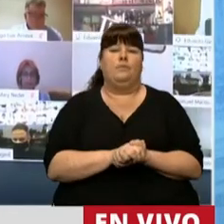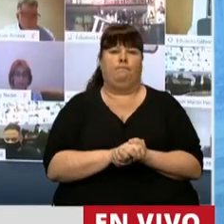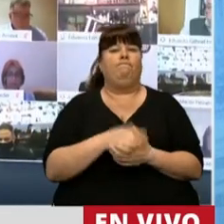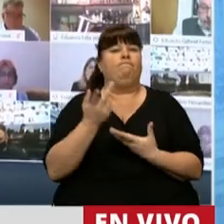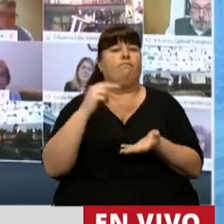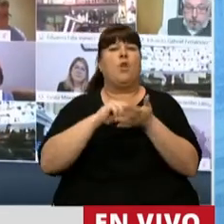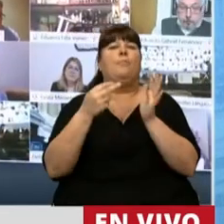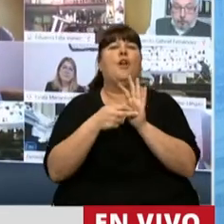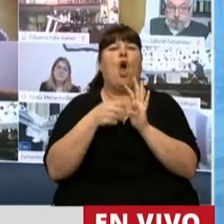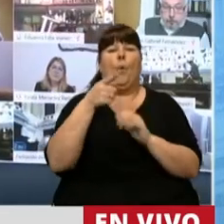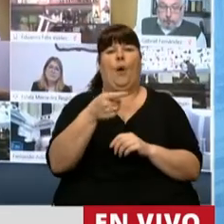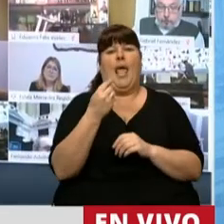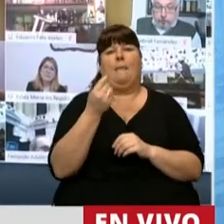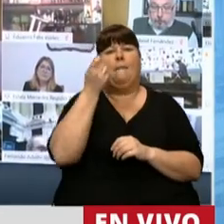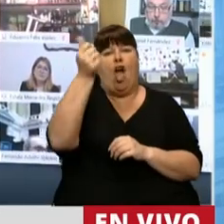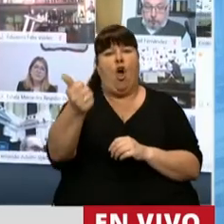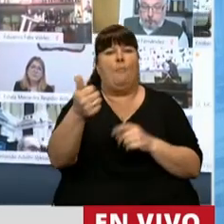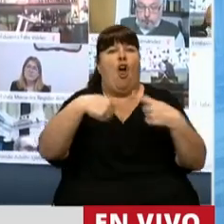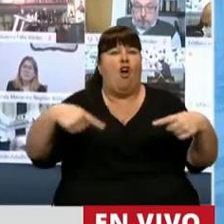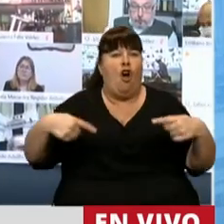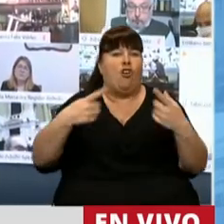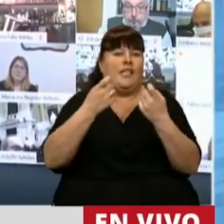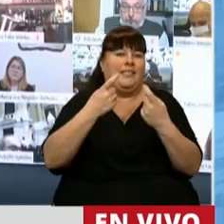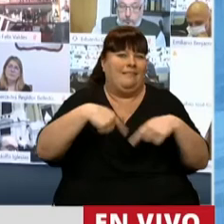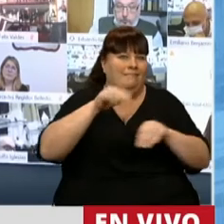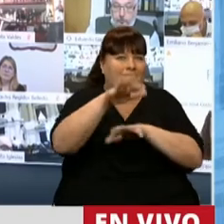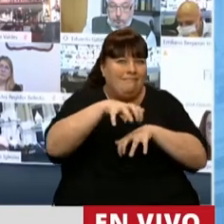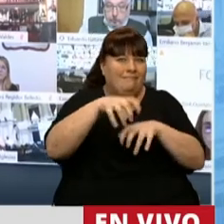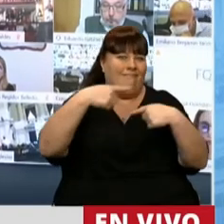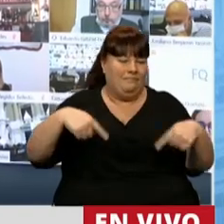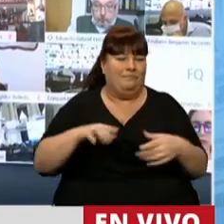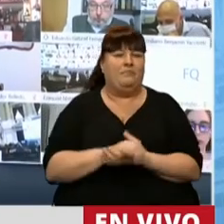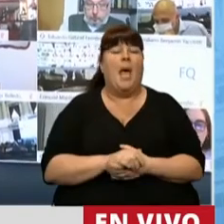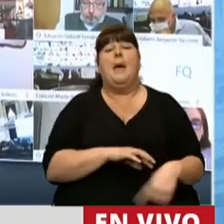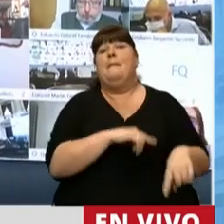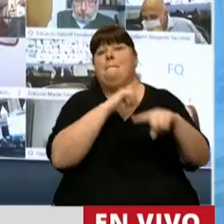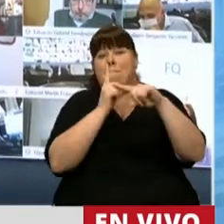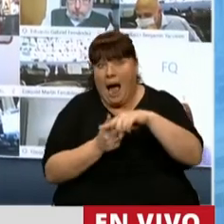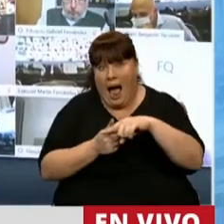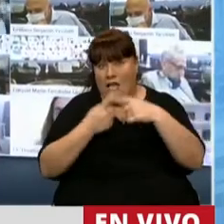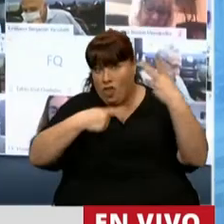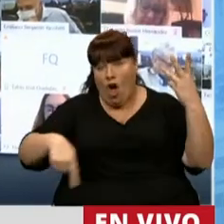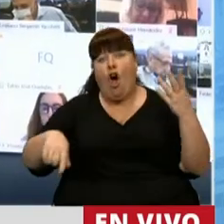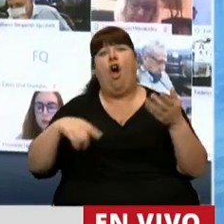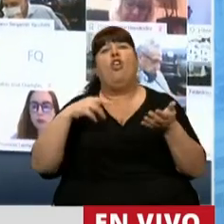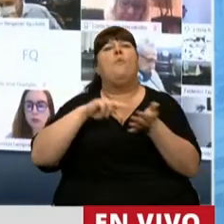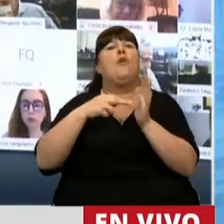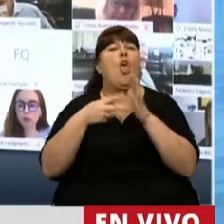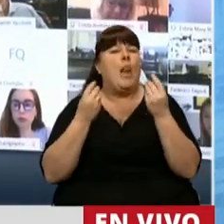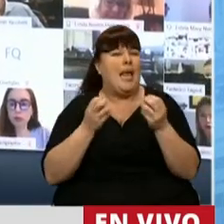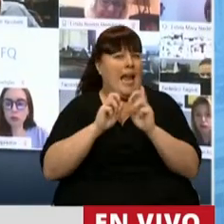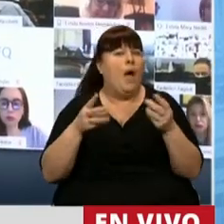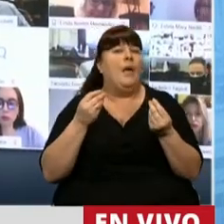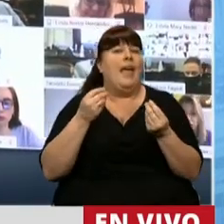dificultades para comprar materias primas, insumos. Sumemos a toda esta situación el daño que ha generado